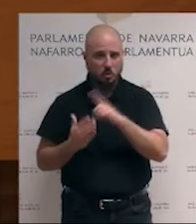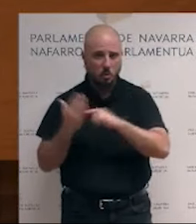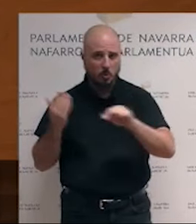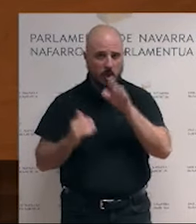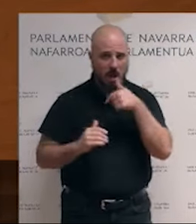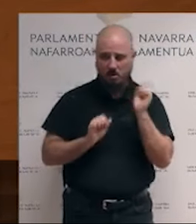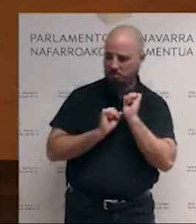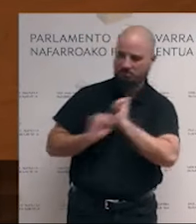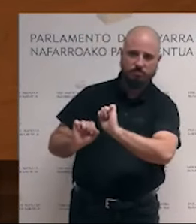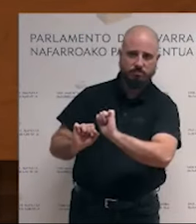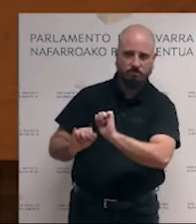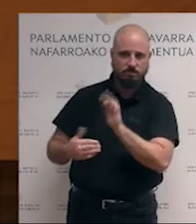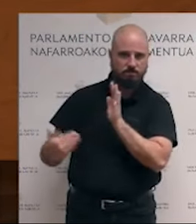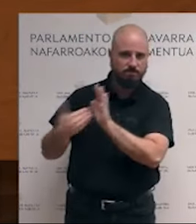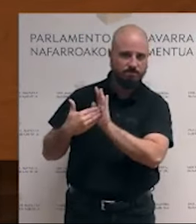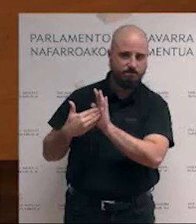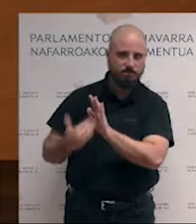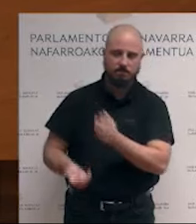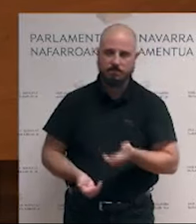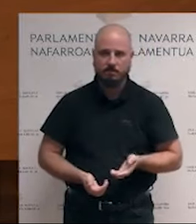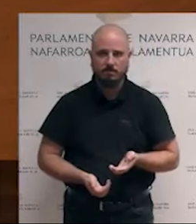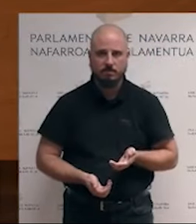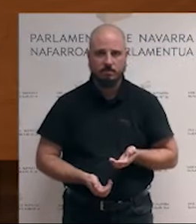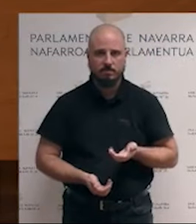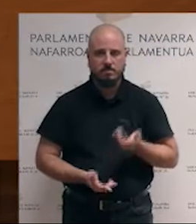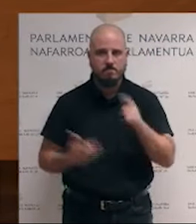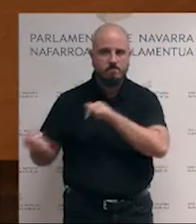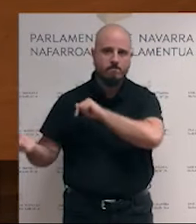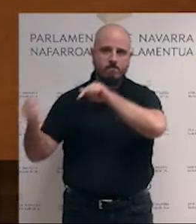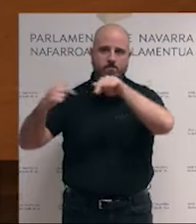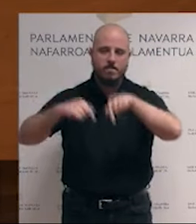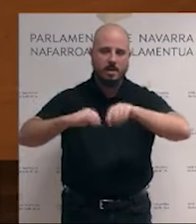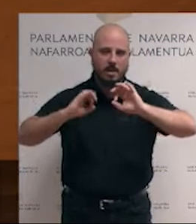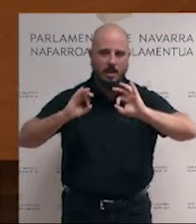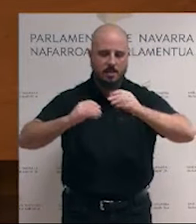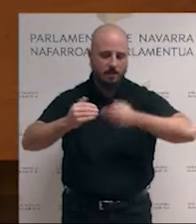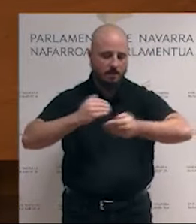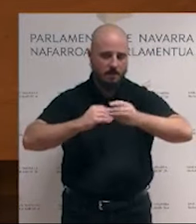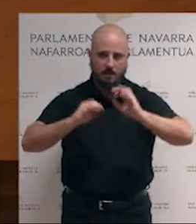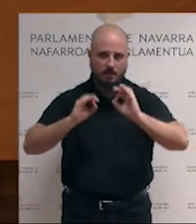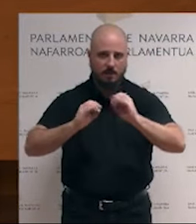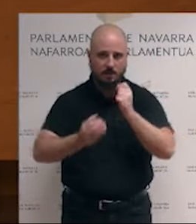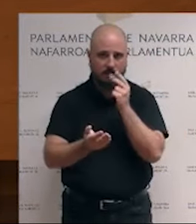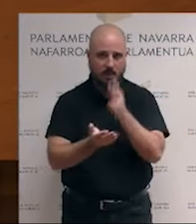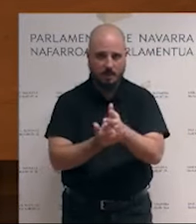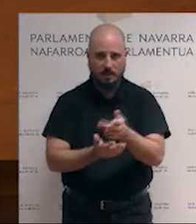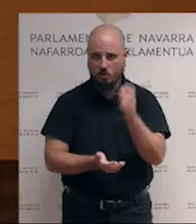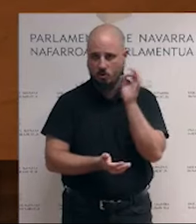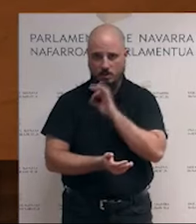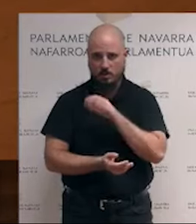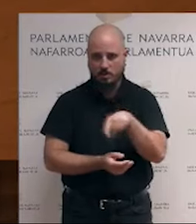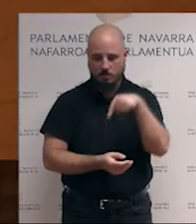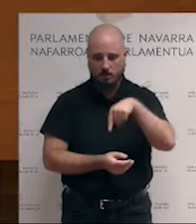narices. La migración es y será el reto del siglo para la Unión